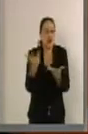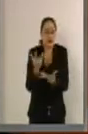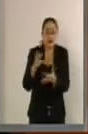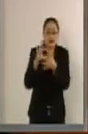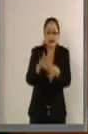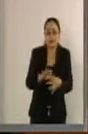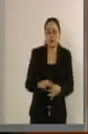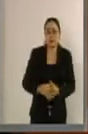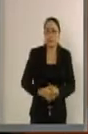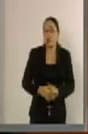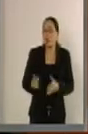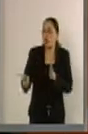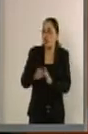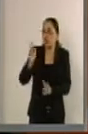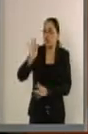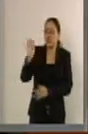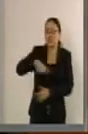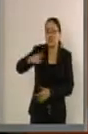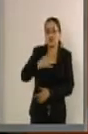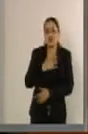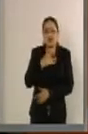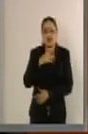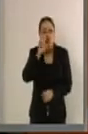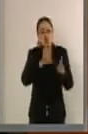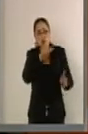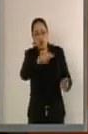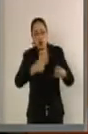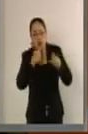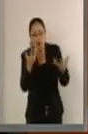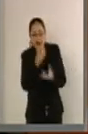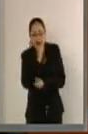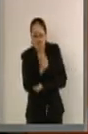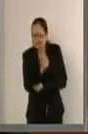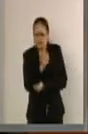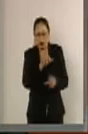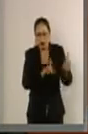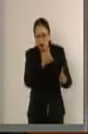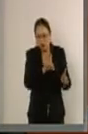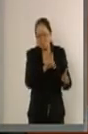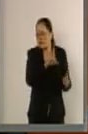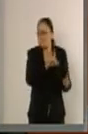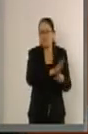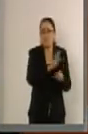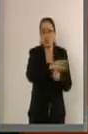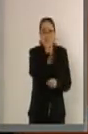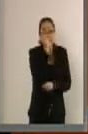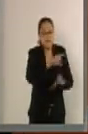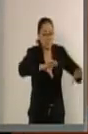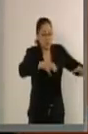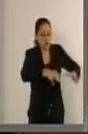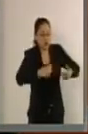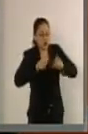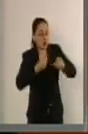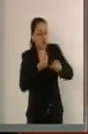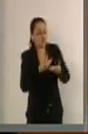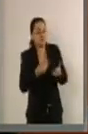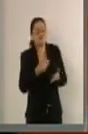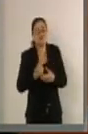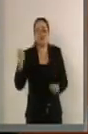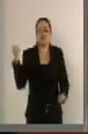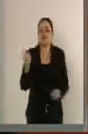nadie vuelva a cuestionar a esta generación. Estoy segura que esos mismos jóvenes hoy se han dado cuenta